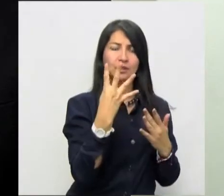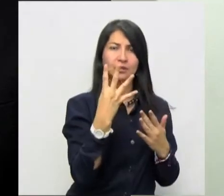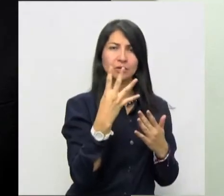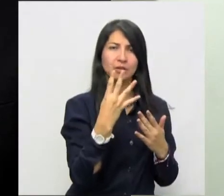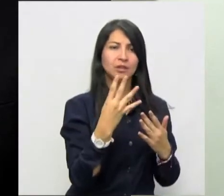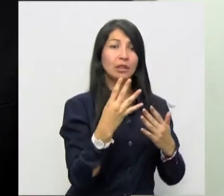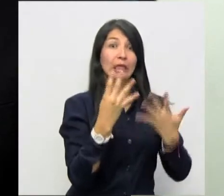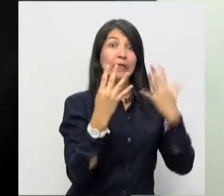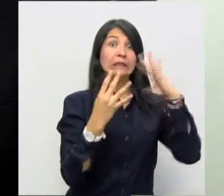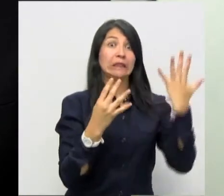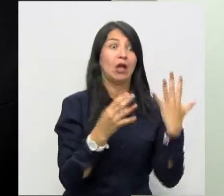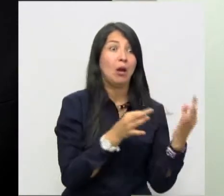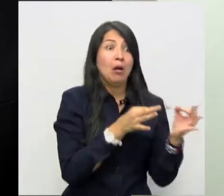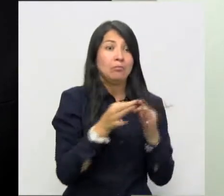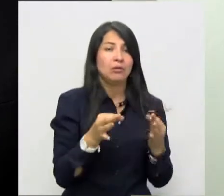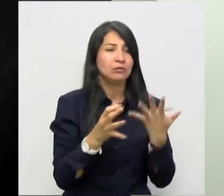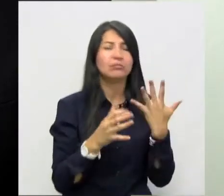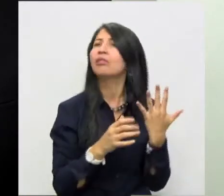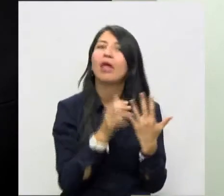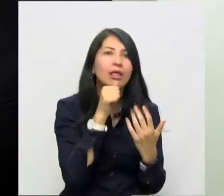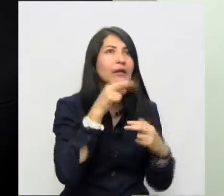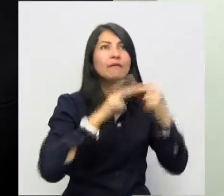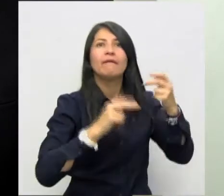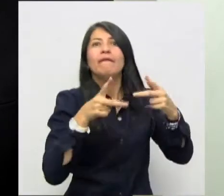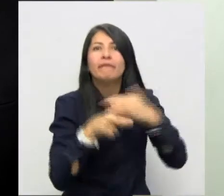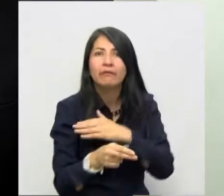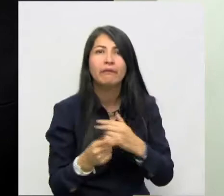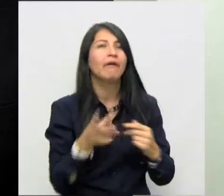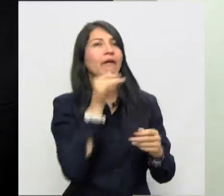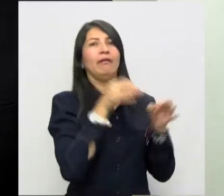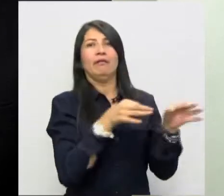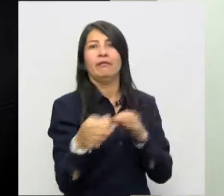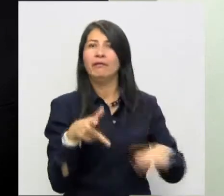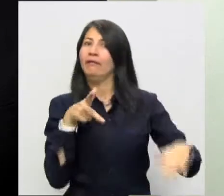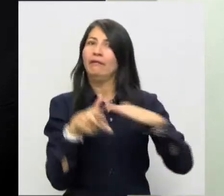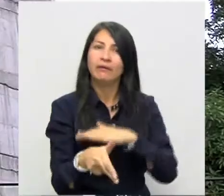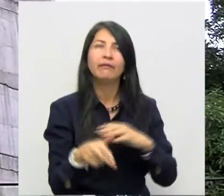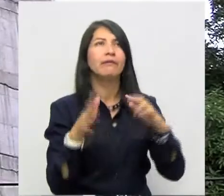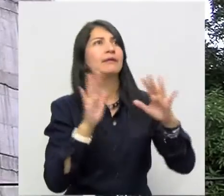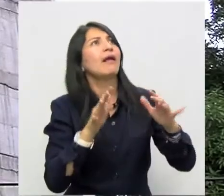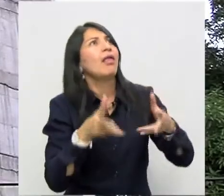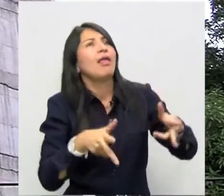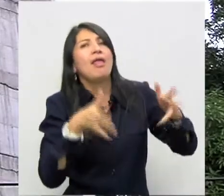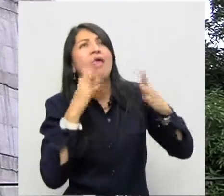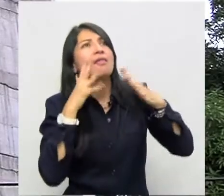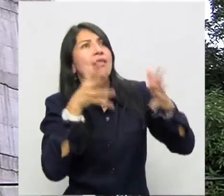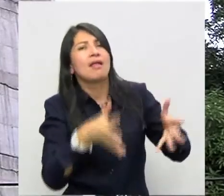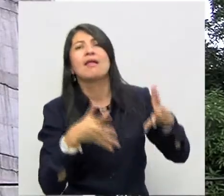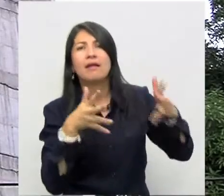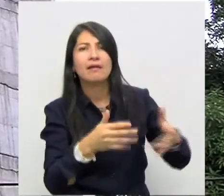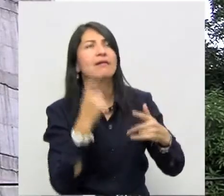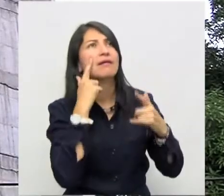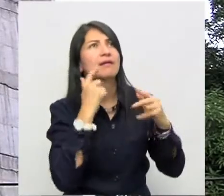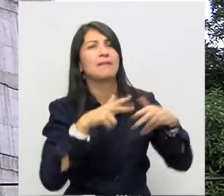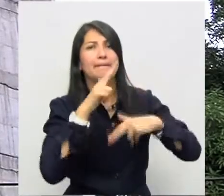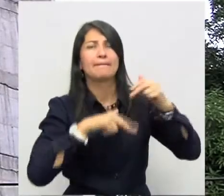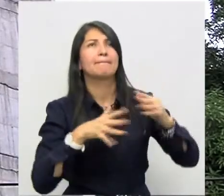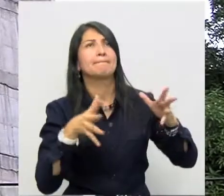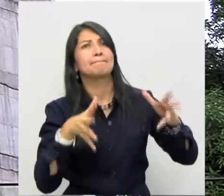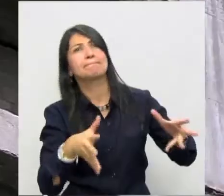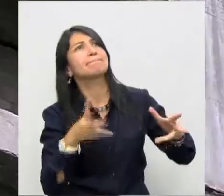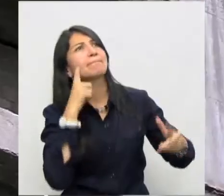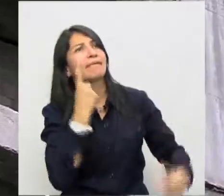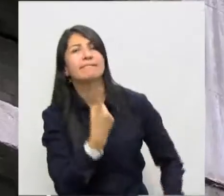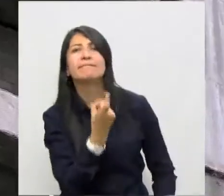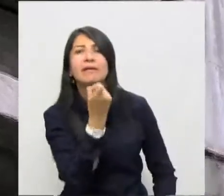concluyendo la quinta prórroga, no se había culminado. Y a fecha de hoy, la obra se encuentra inconclusa,